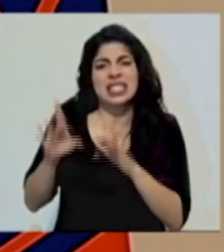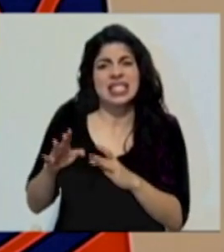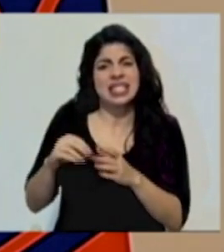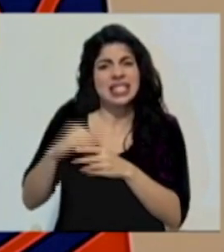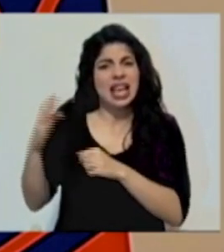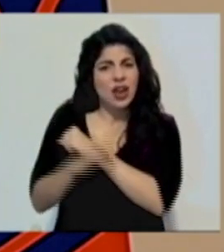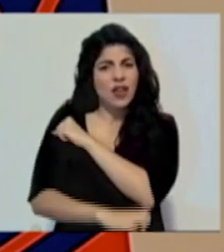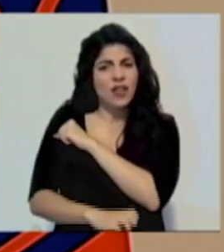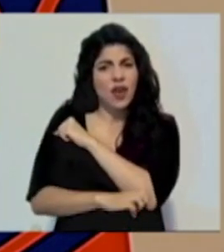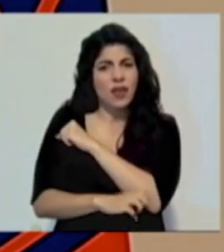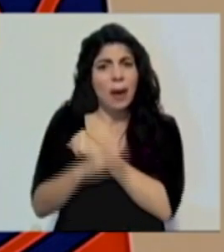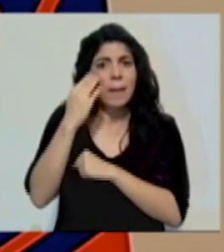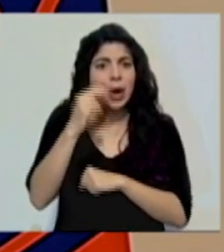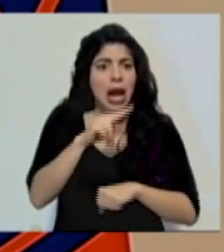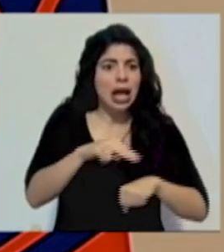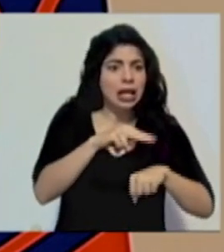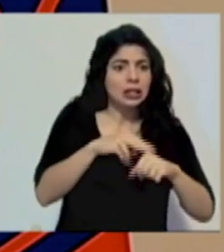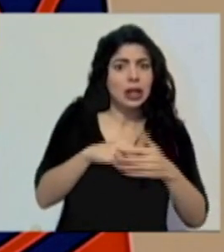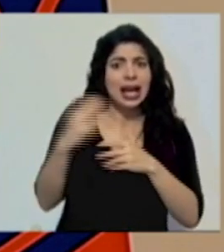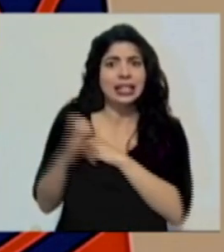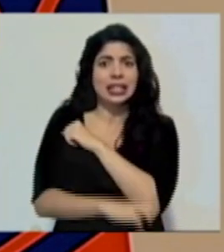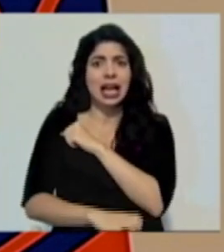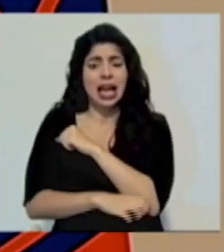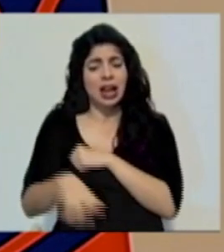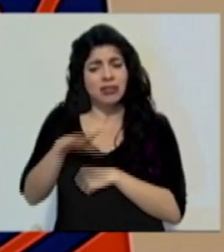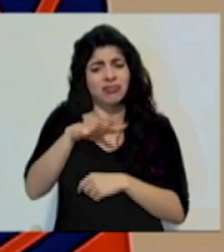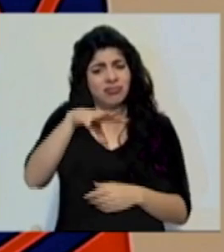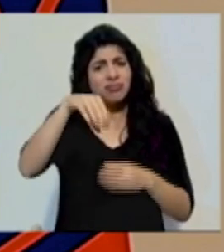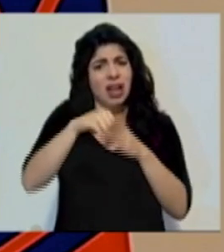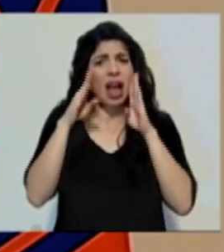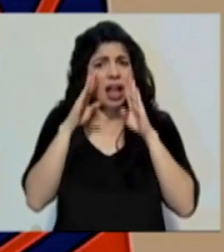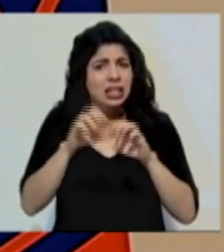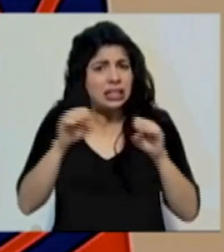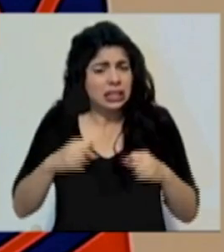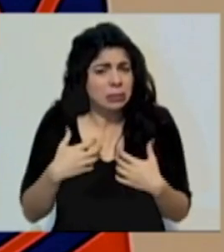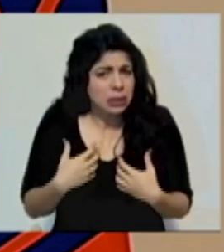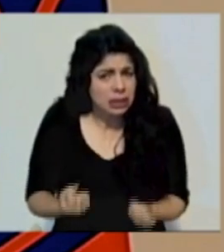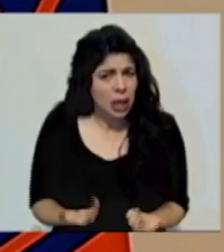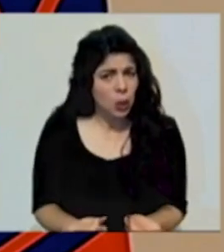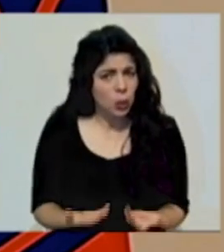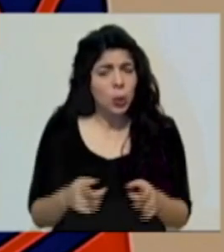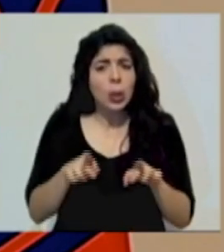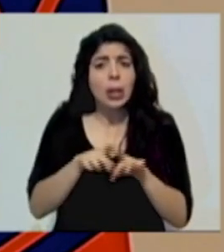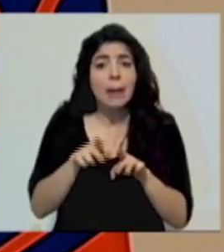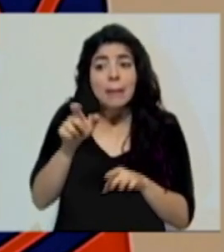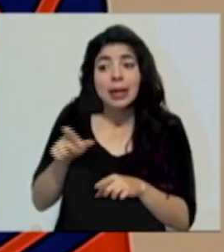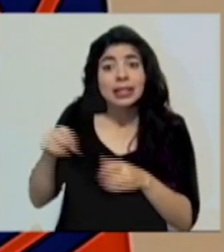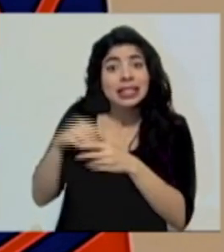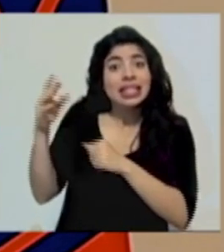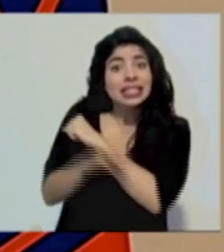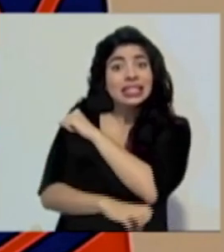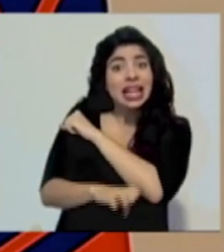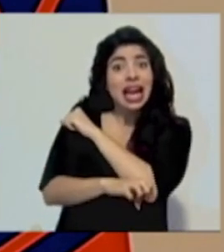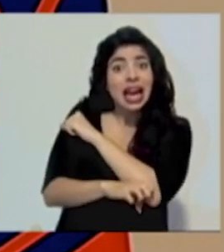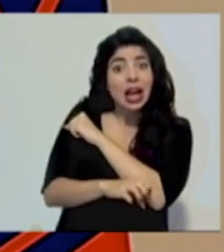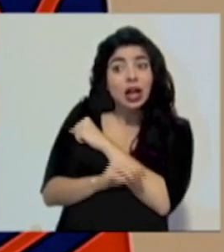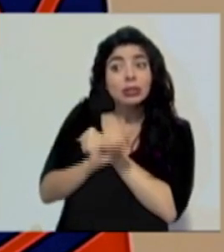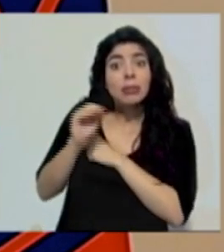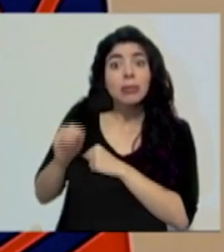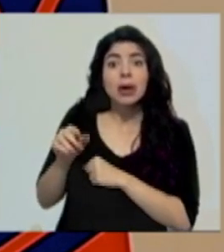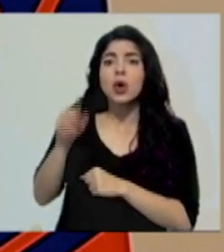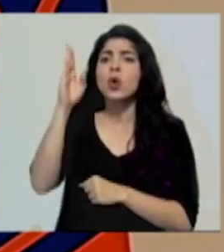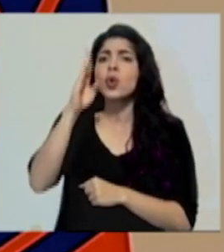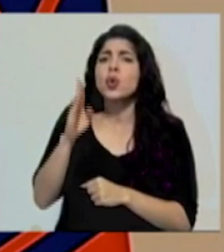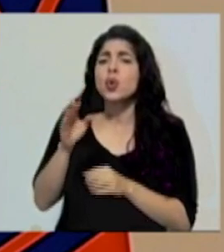sean nacionales o extranjeros se les brinda la atención dentro del sistema de salud y además dentro de los extranjeros se reportan como contagios,